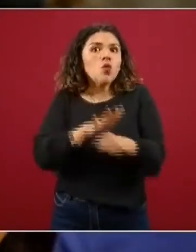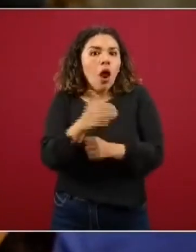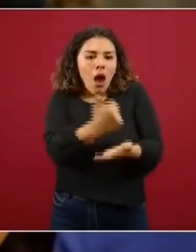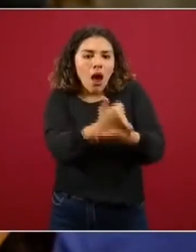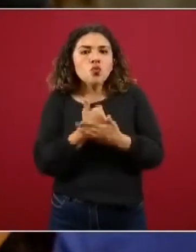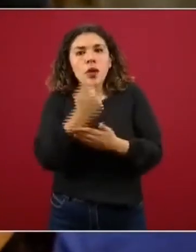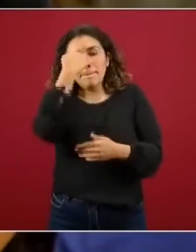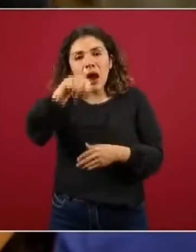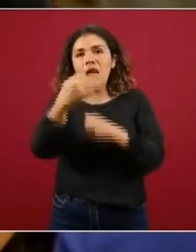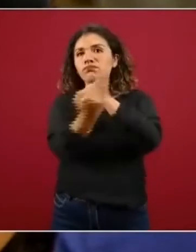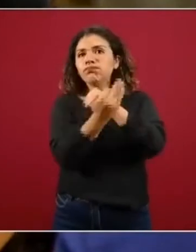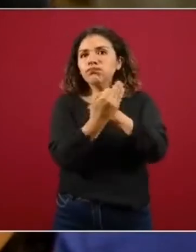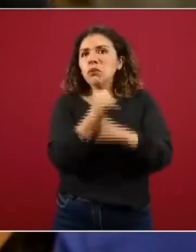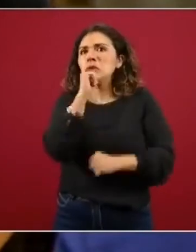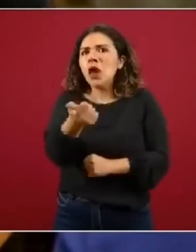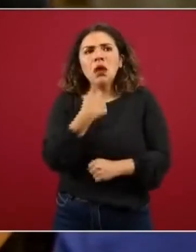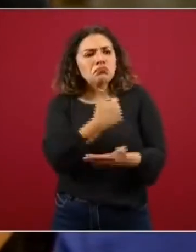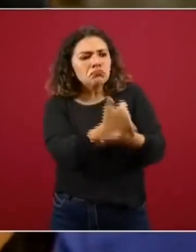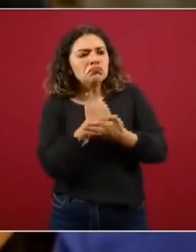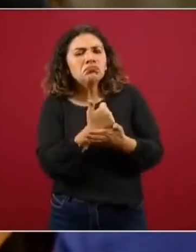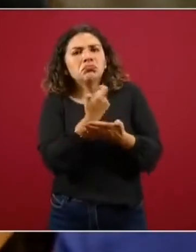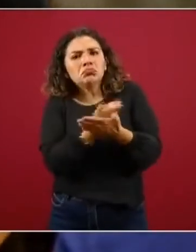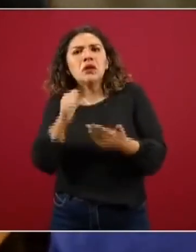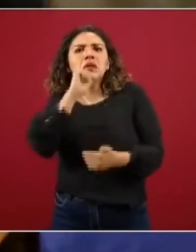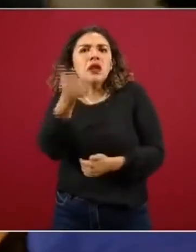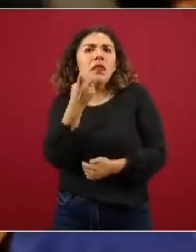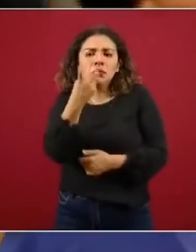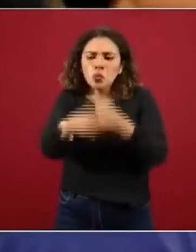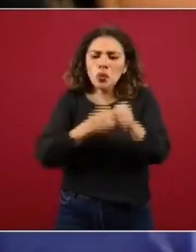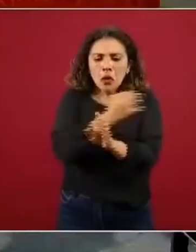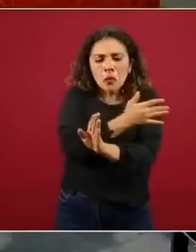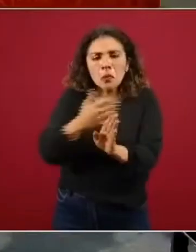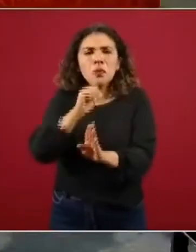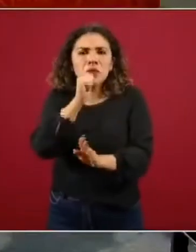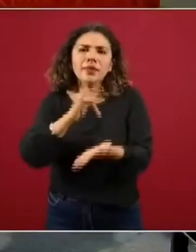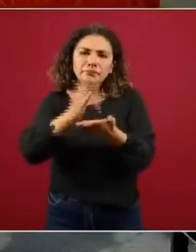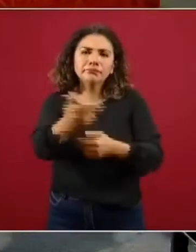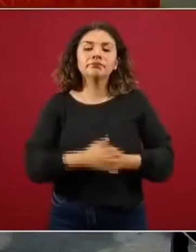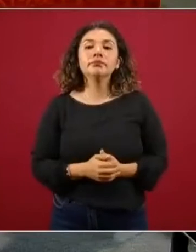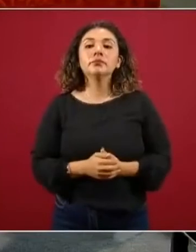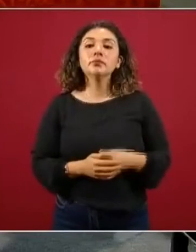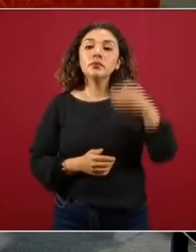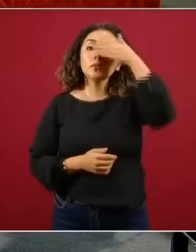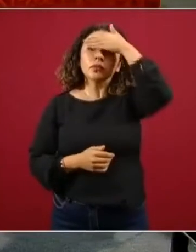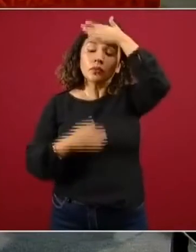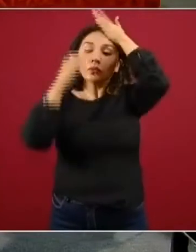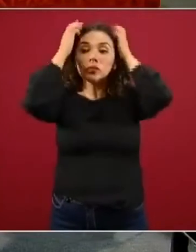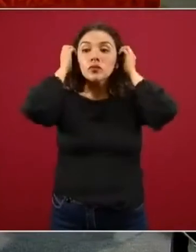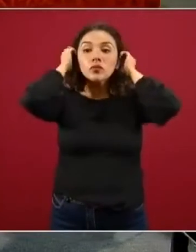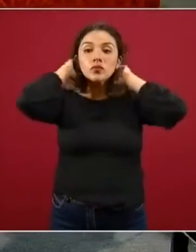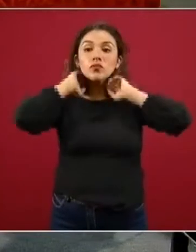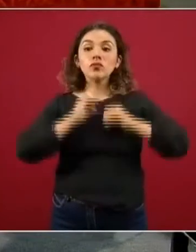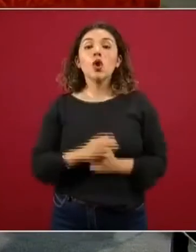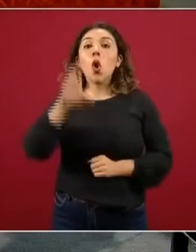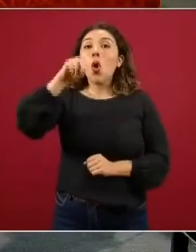que en ningún momento han recibido en lo que va de este año gracias muy bien con Pablo el